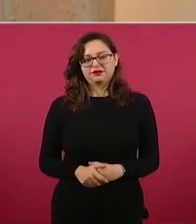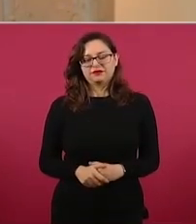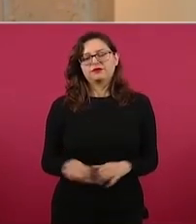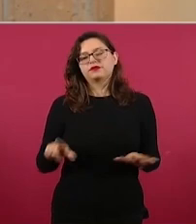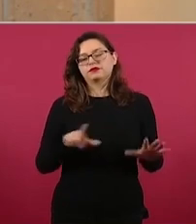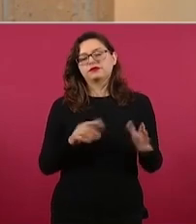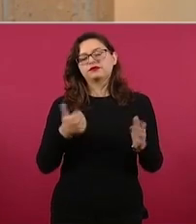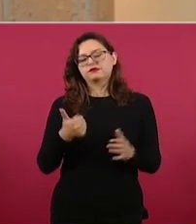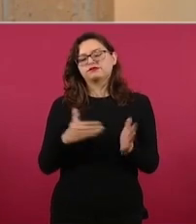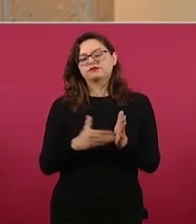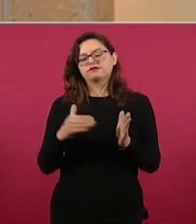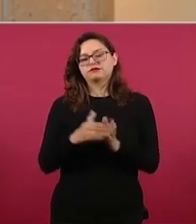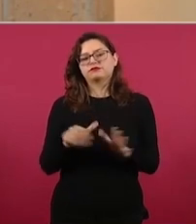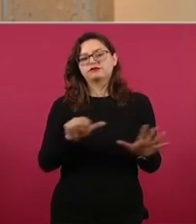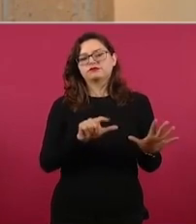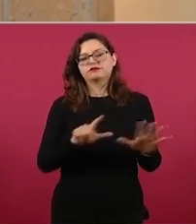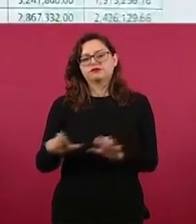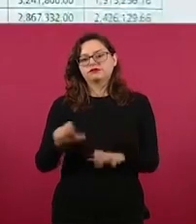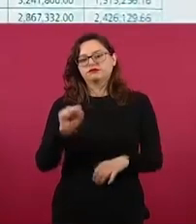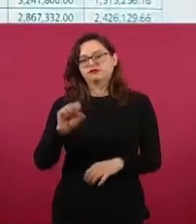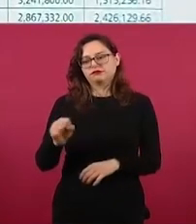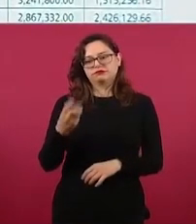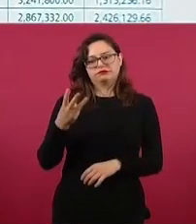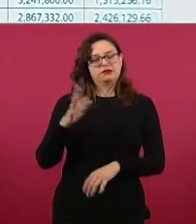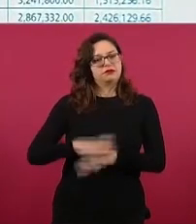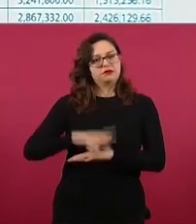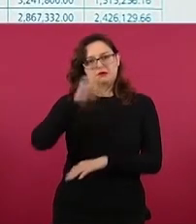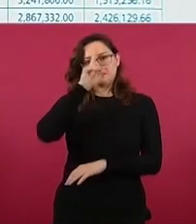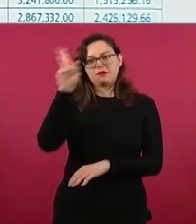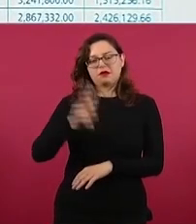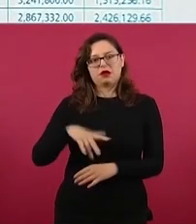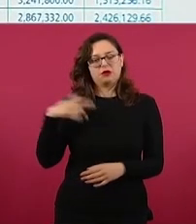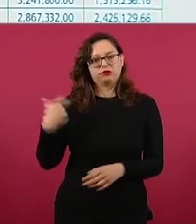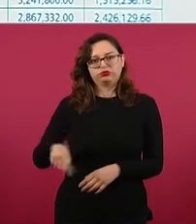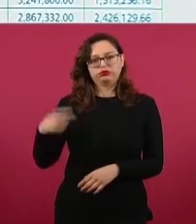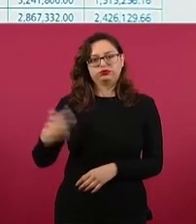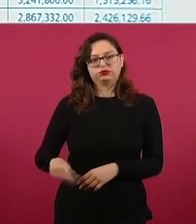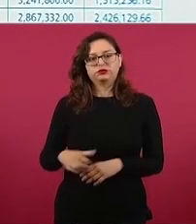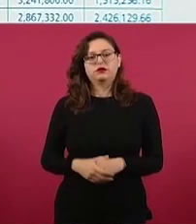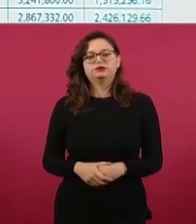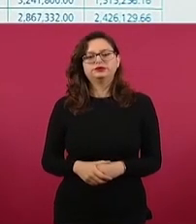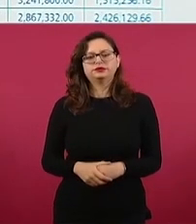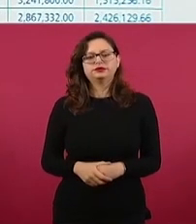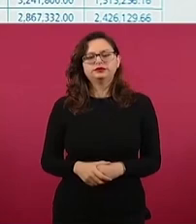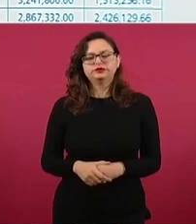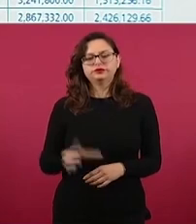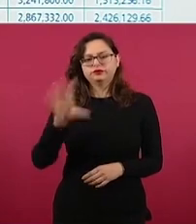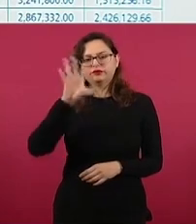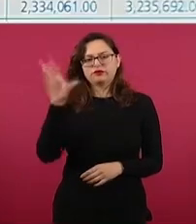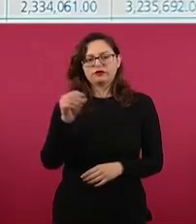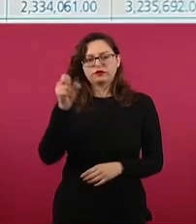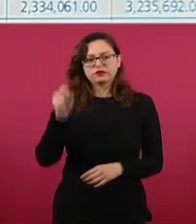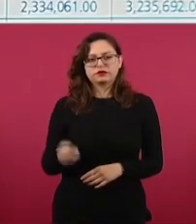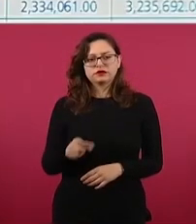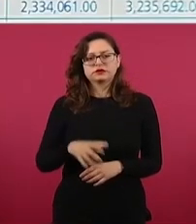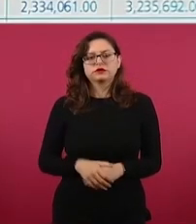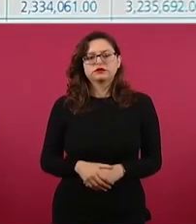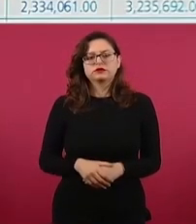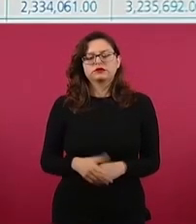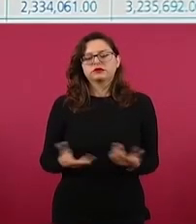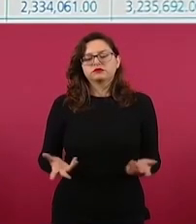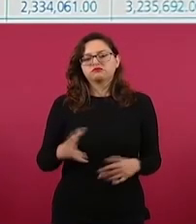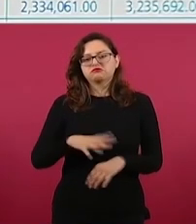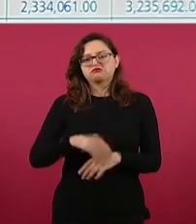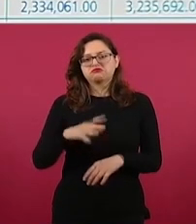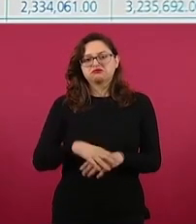766 en primer lugar luego Sudáfrica Suecia no hay dato